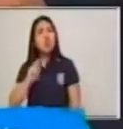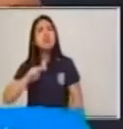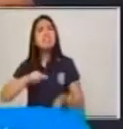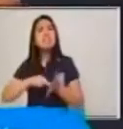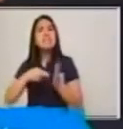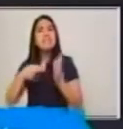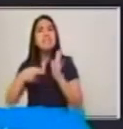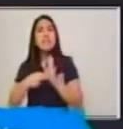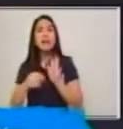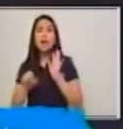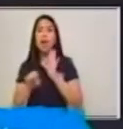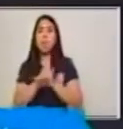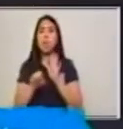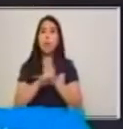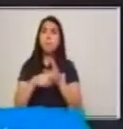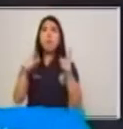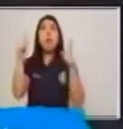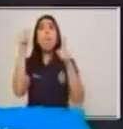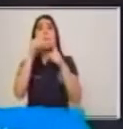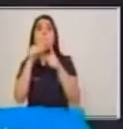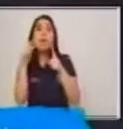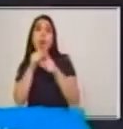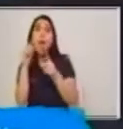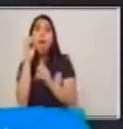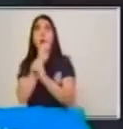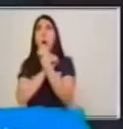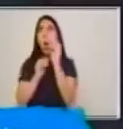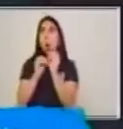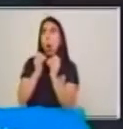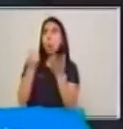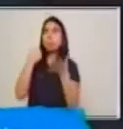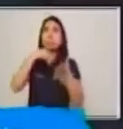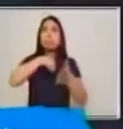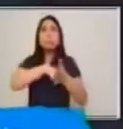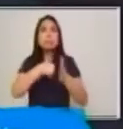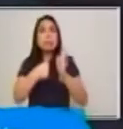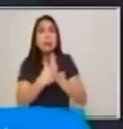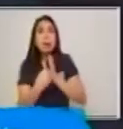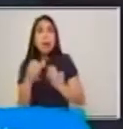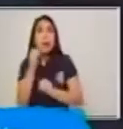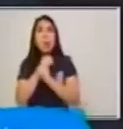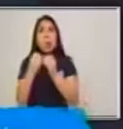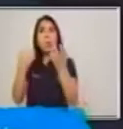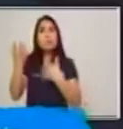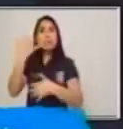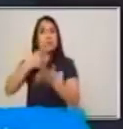o señas que empleamos en el mensaje.